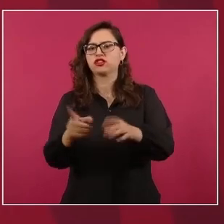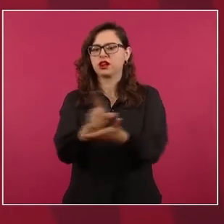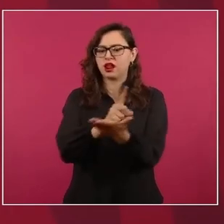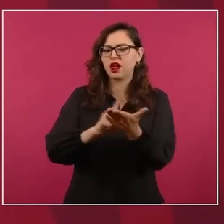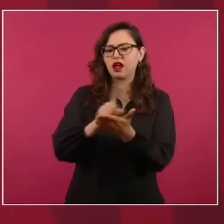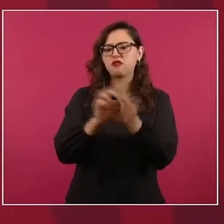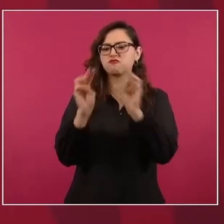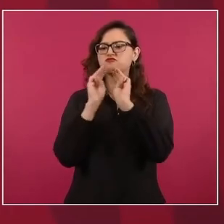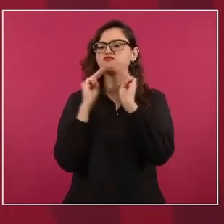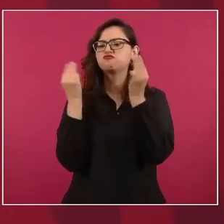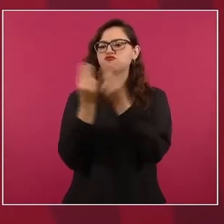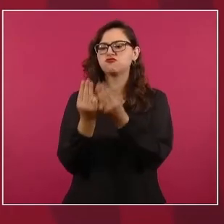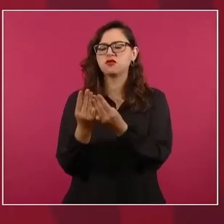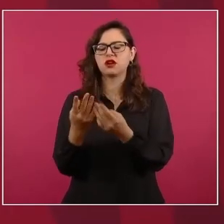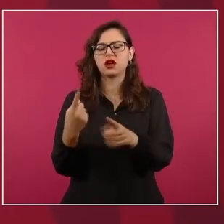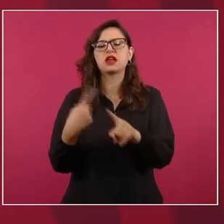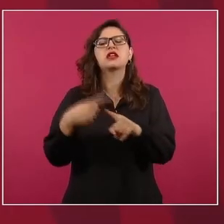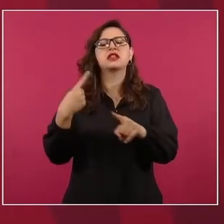tráfico,